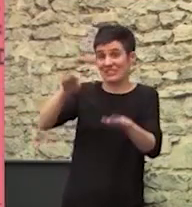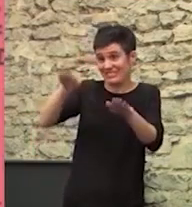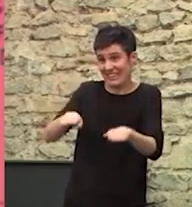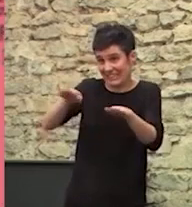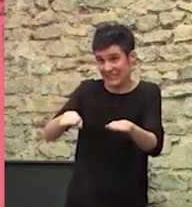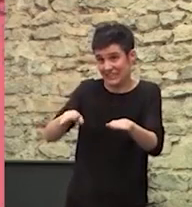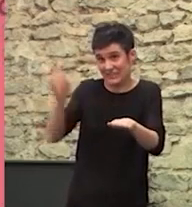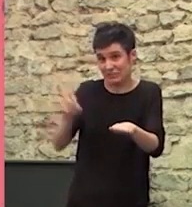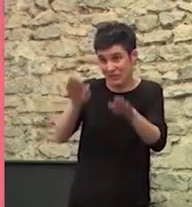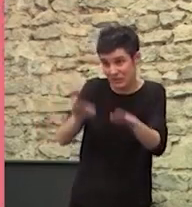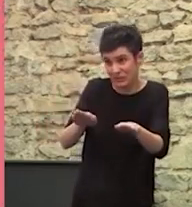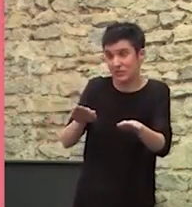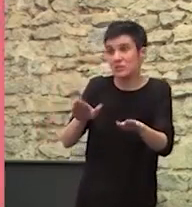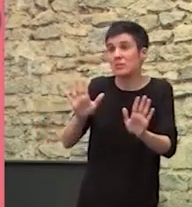que alguna